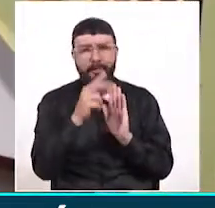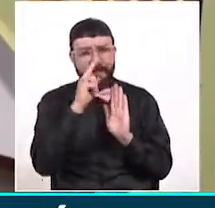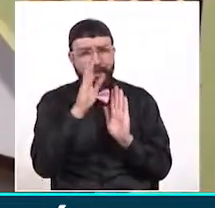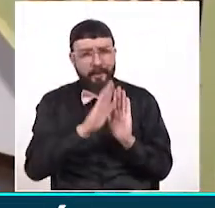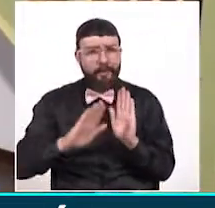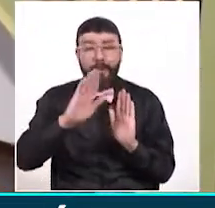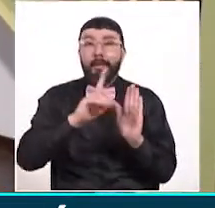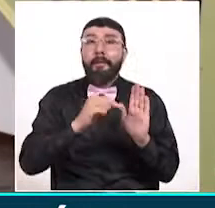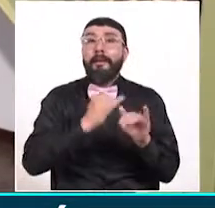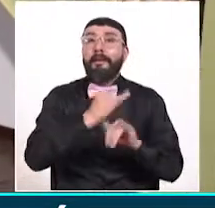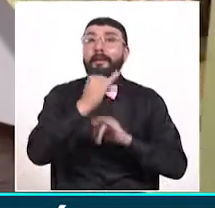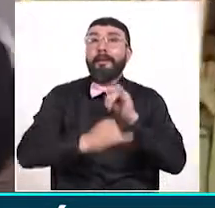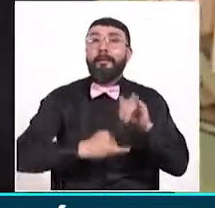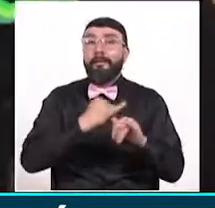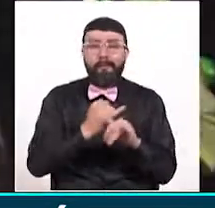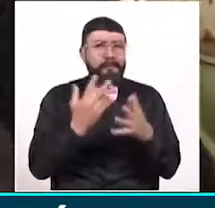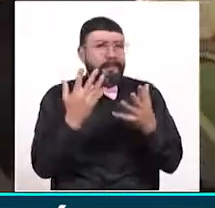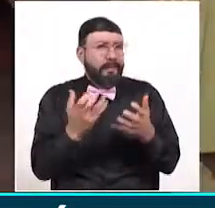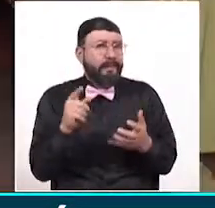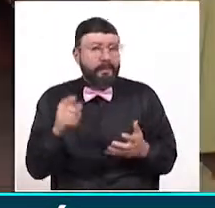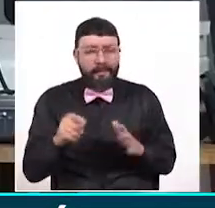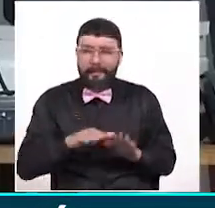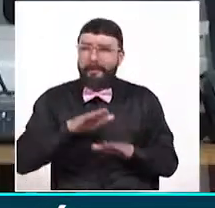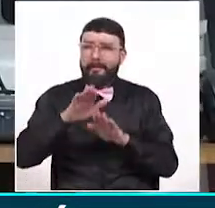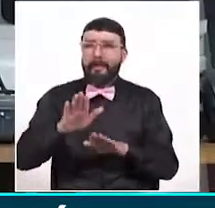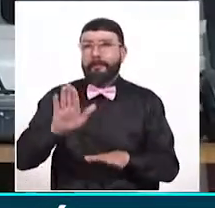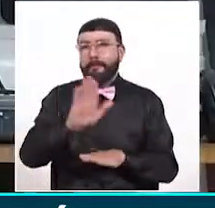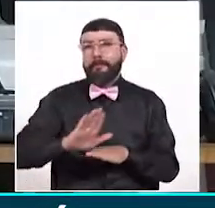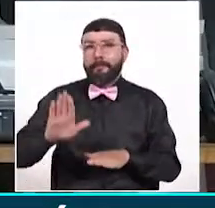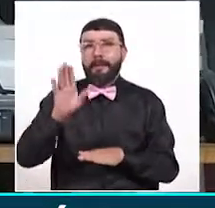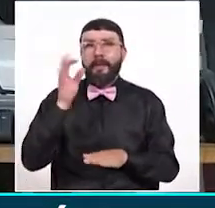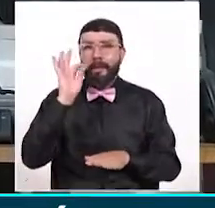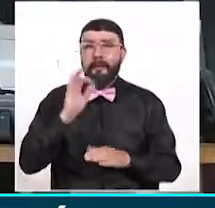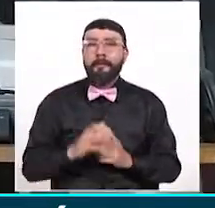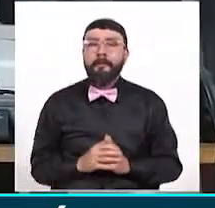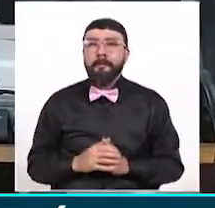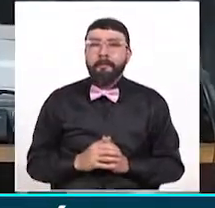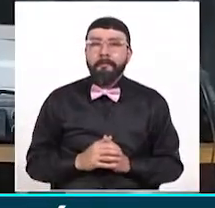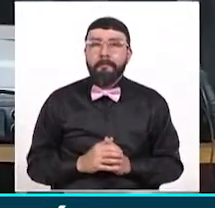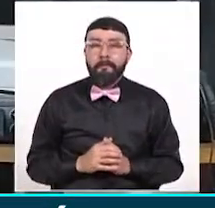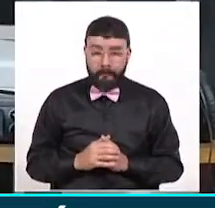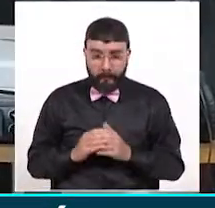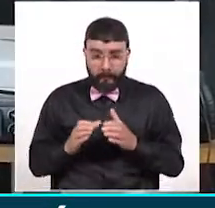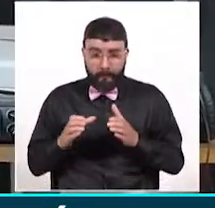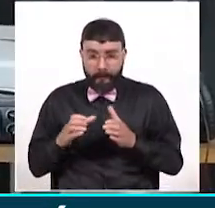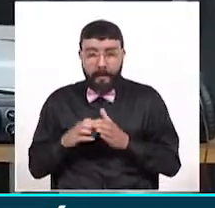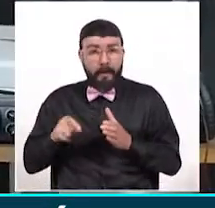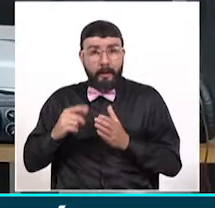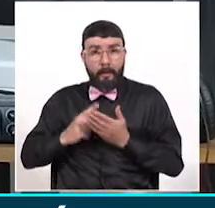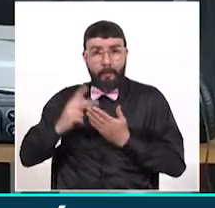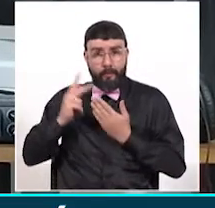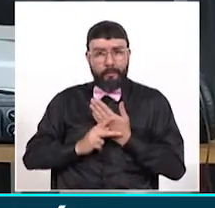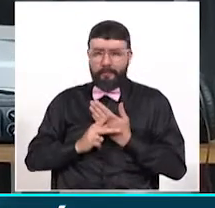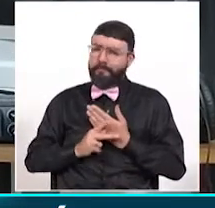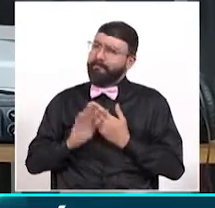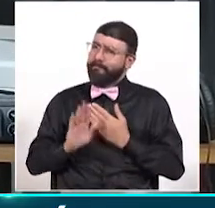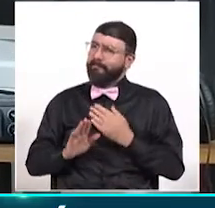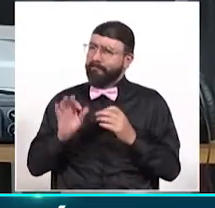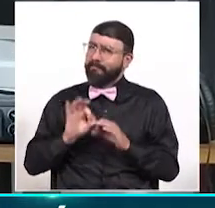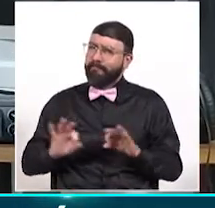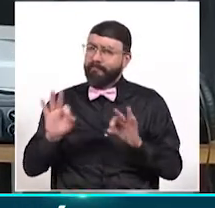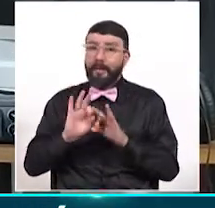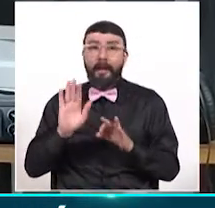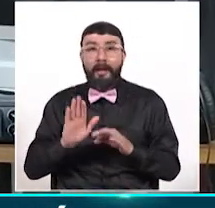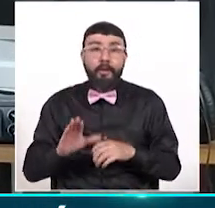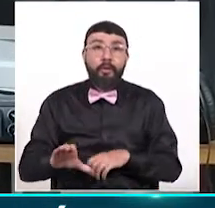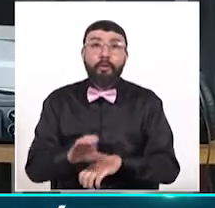internacional en representación del eje cafetero. Creemos que el proyecto Surrungueo Montañero es importante para la ciudad